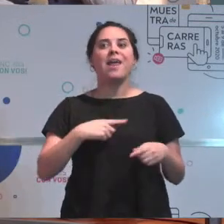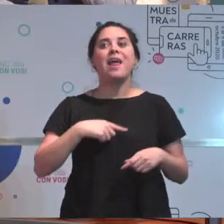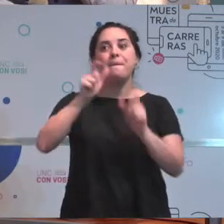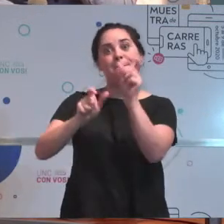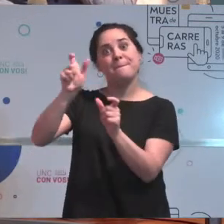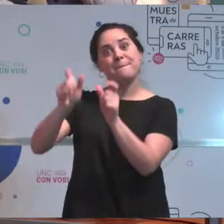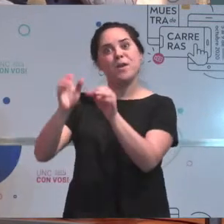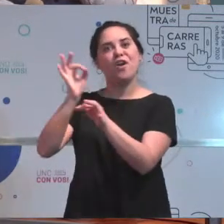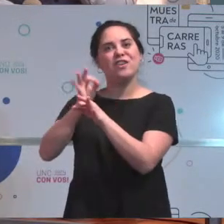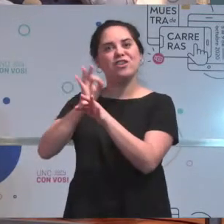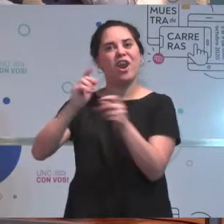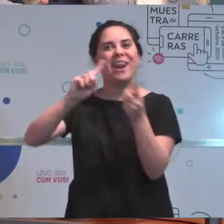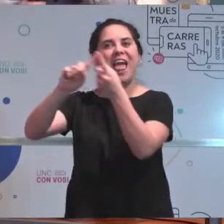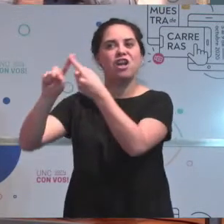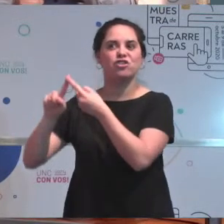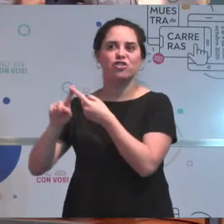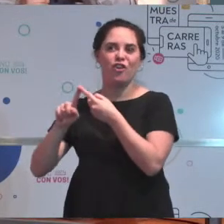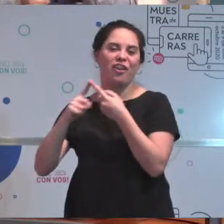también es muy distinta.